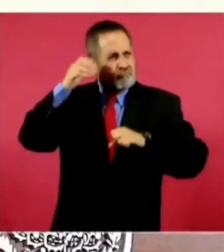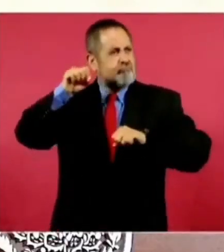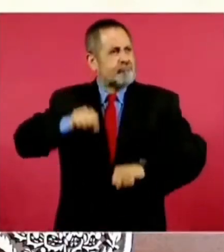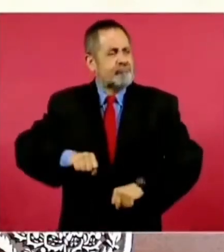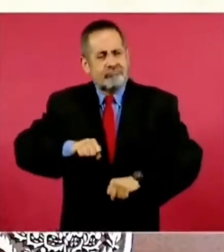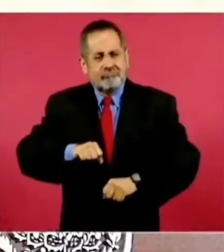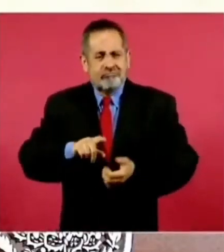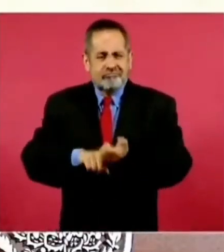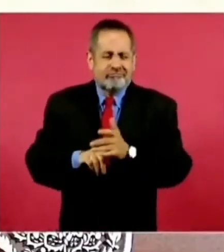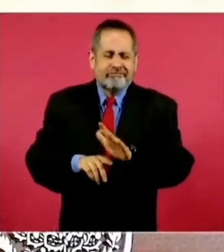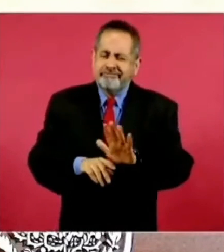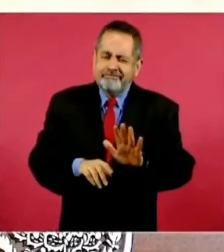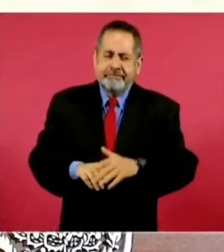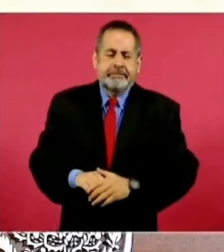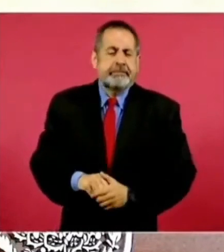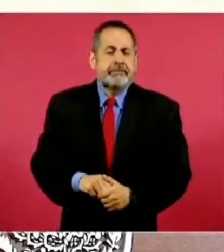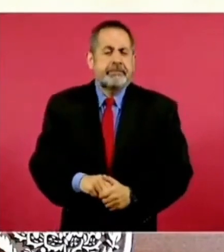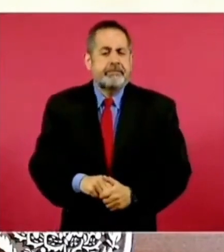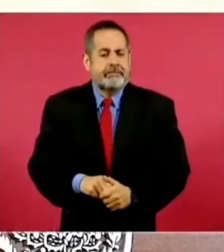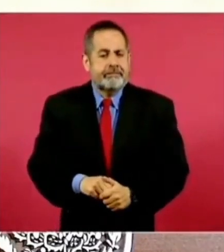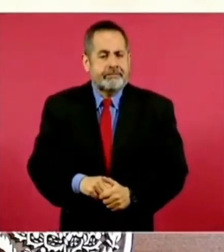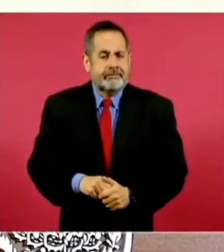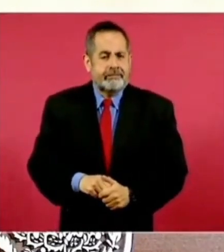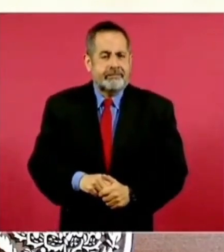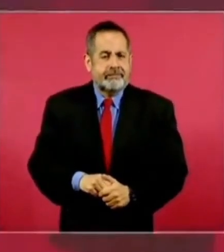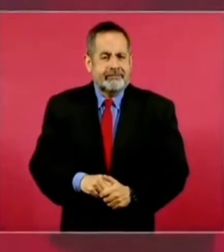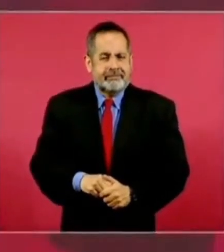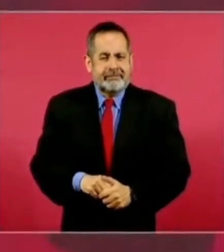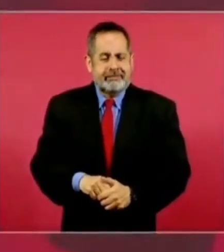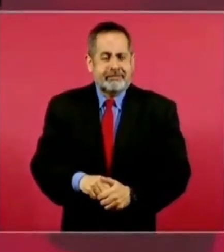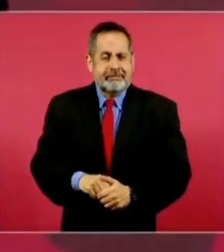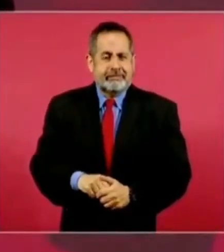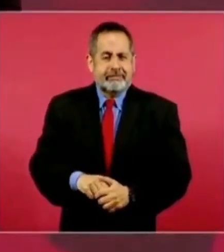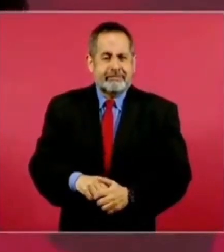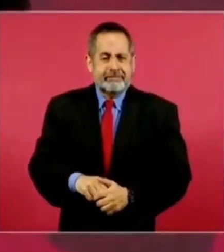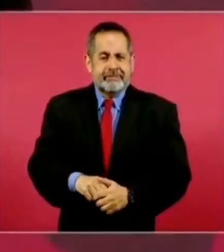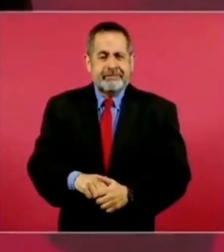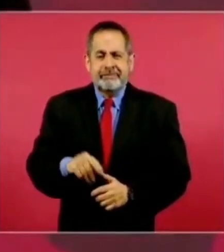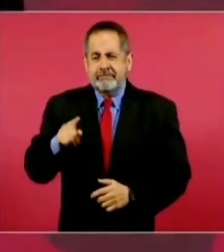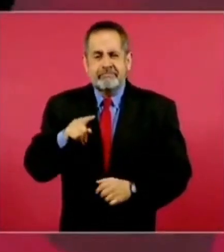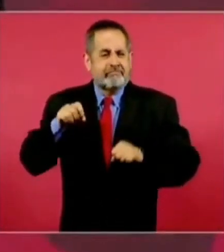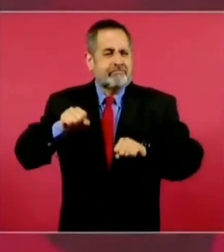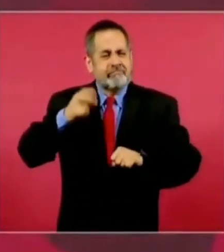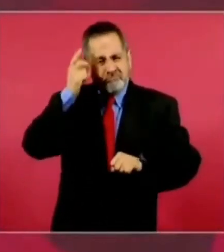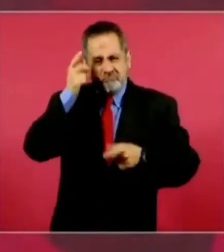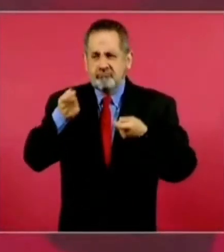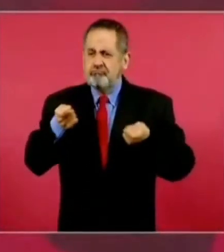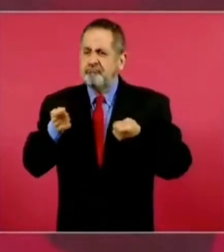ni caciquismo,